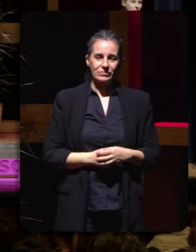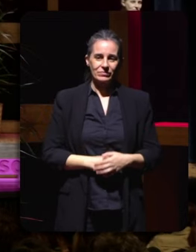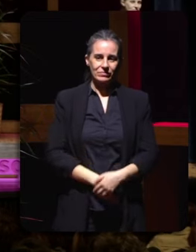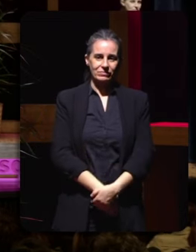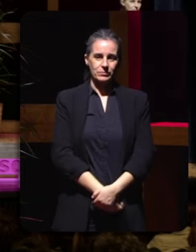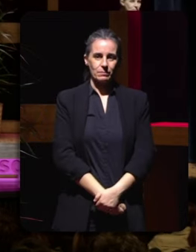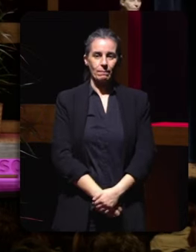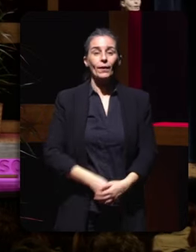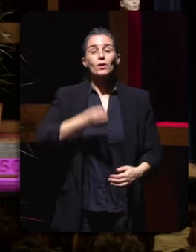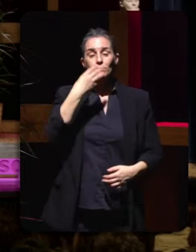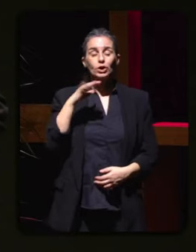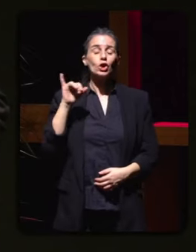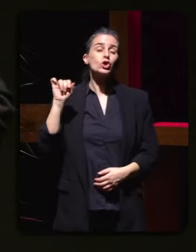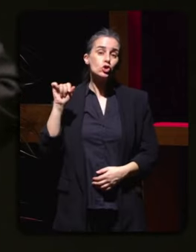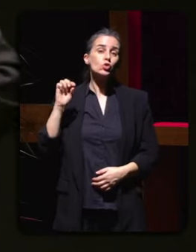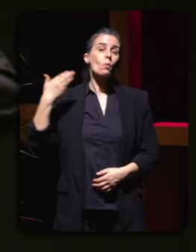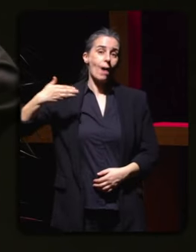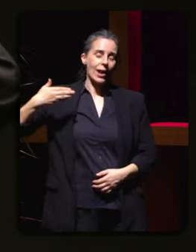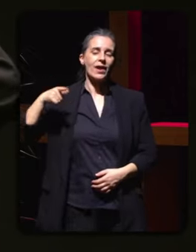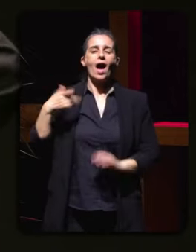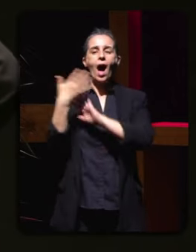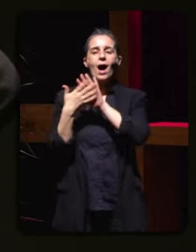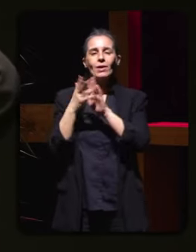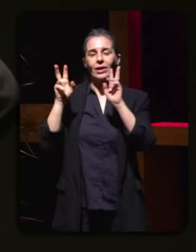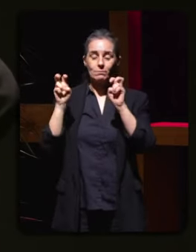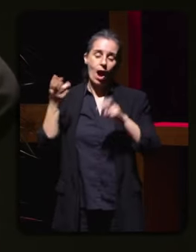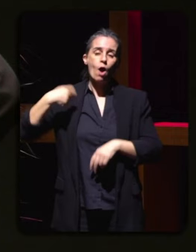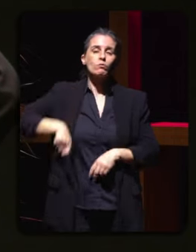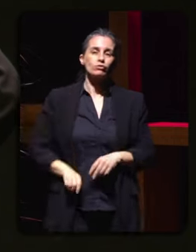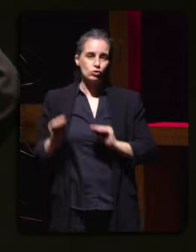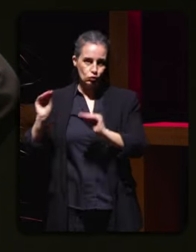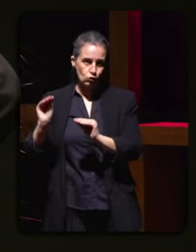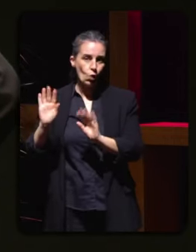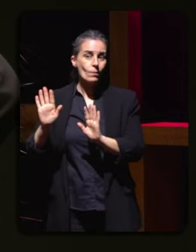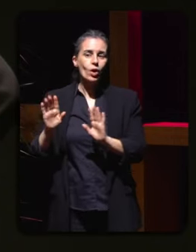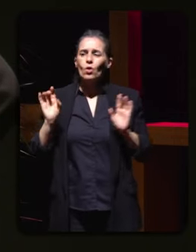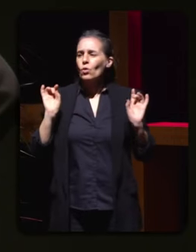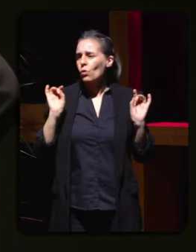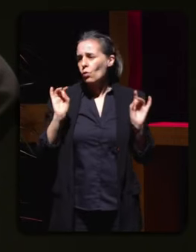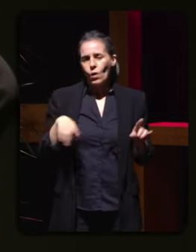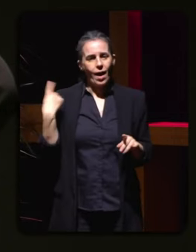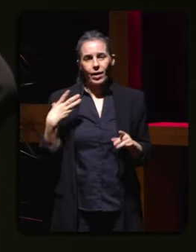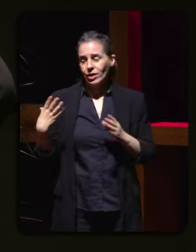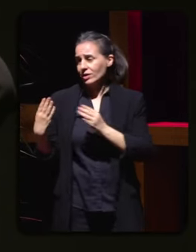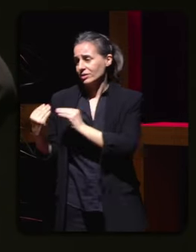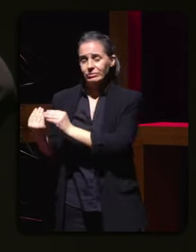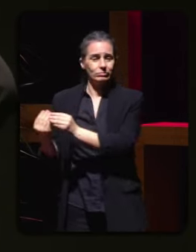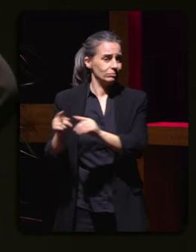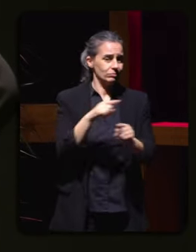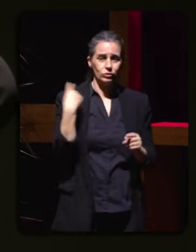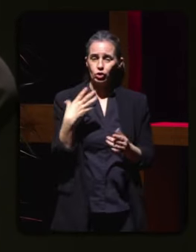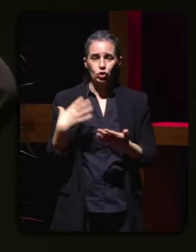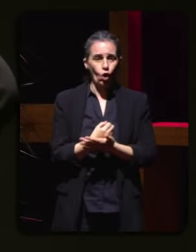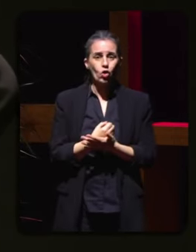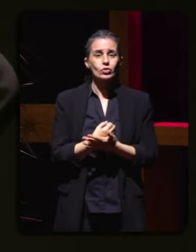bueno Jung Barrera falaba evidentemente da súa profesión pero corren todas a valoración da roupa que levamos ou